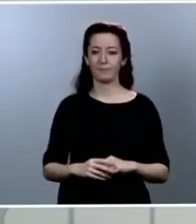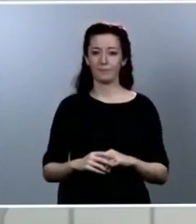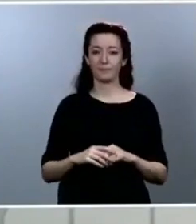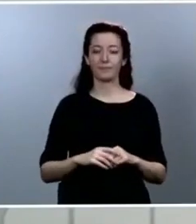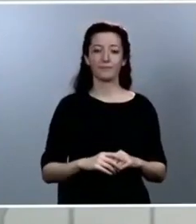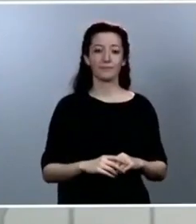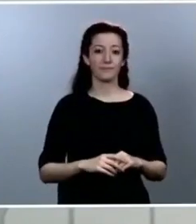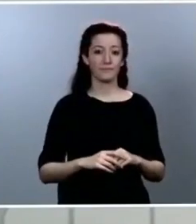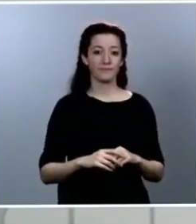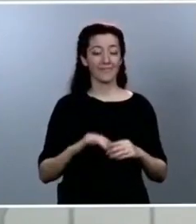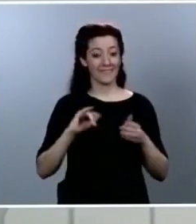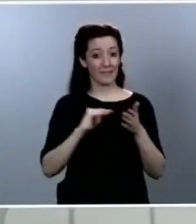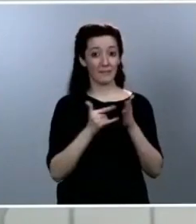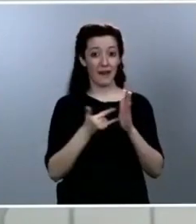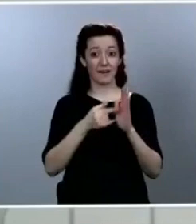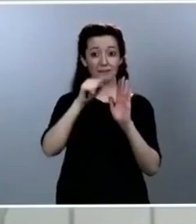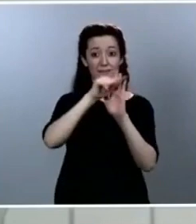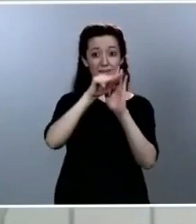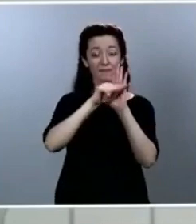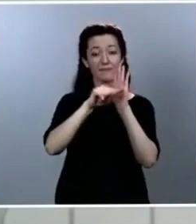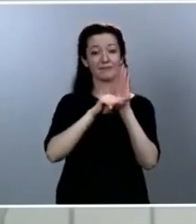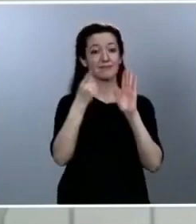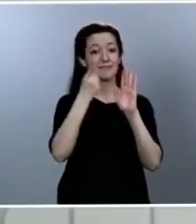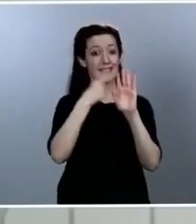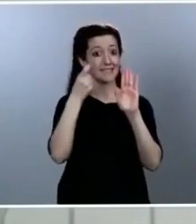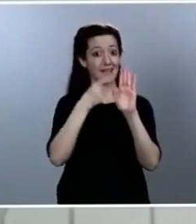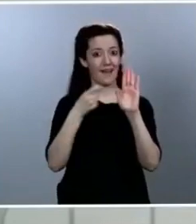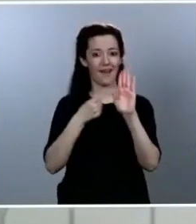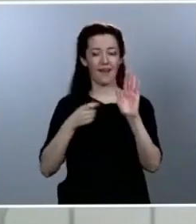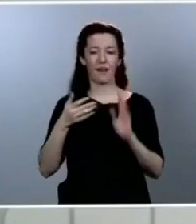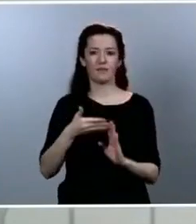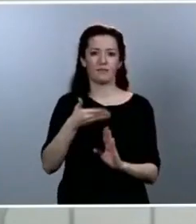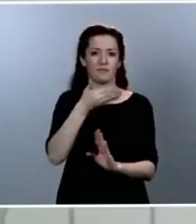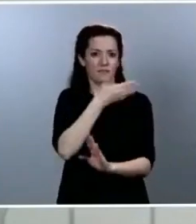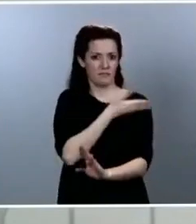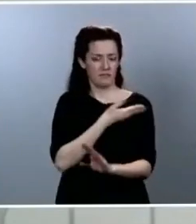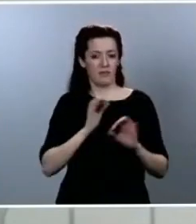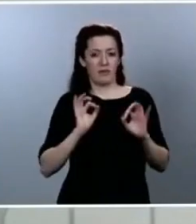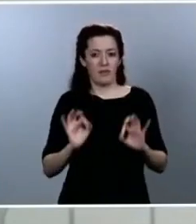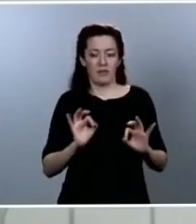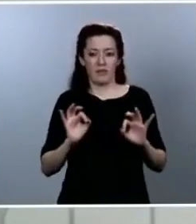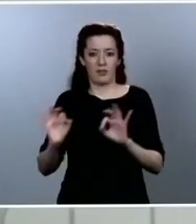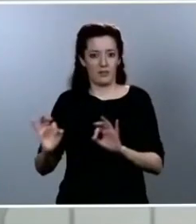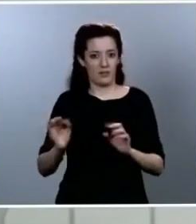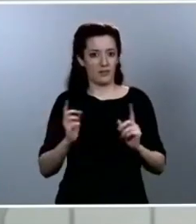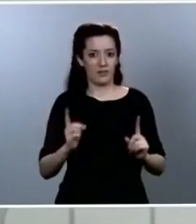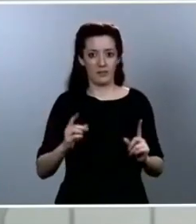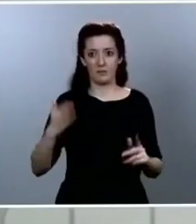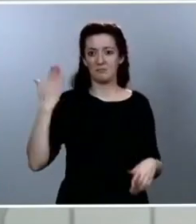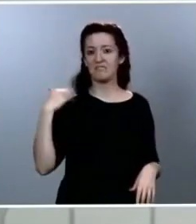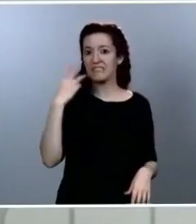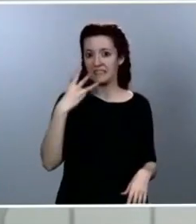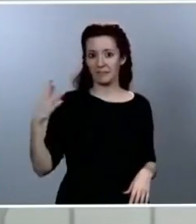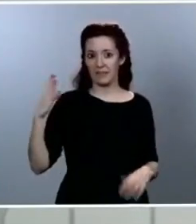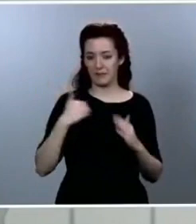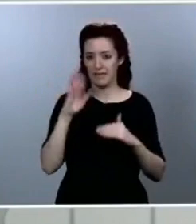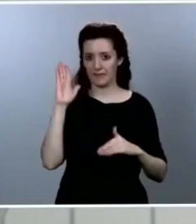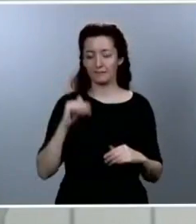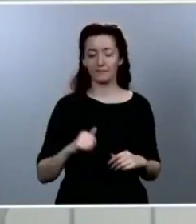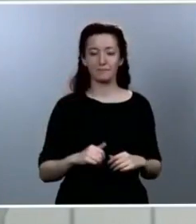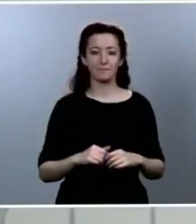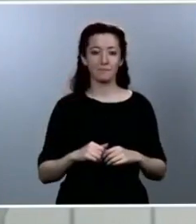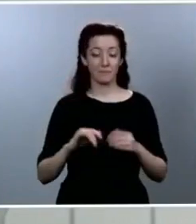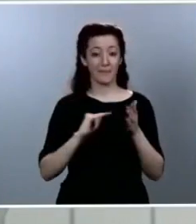mucha antelación desde hace más de tres semanas y que está basado en el criterio de los